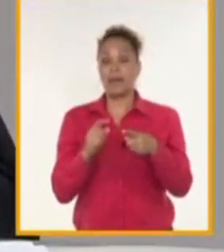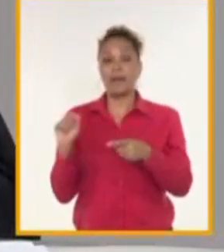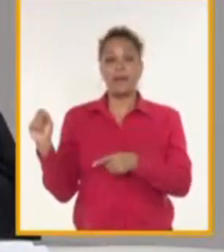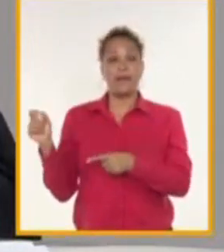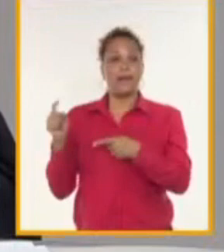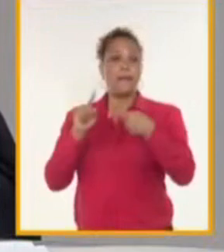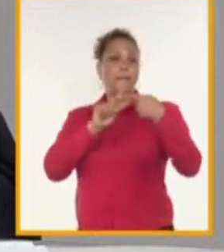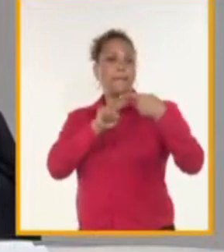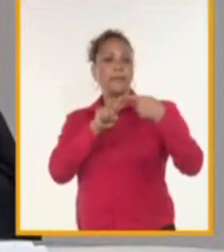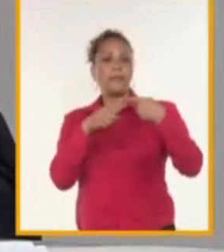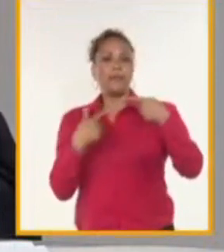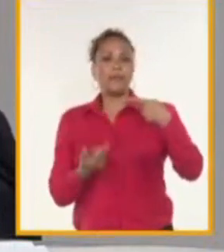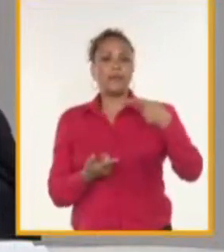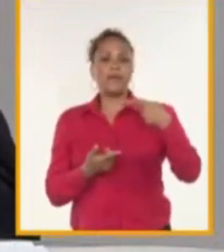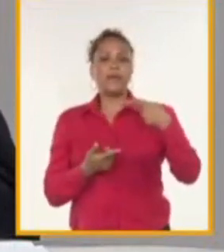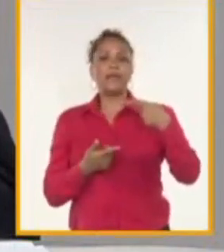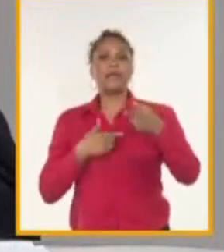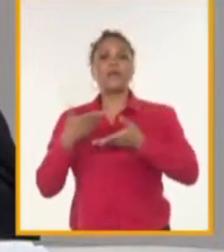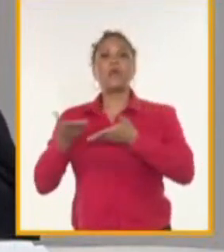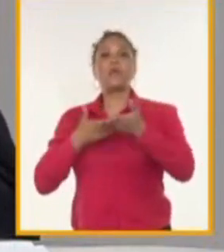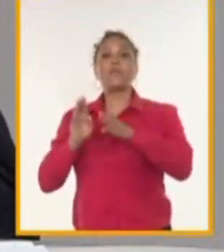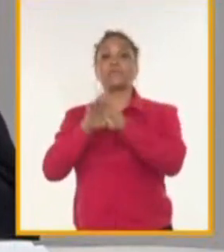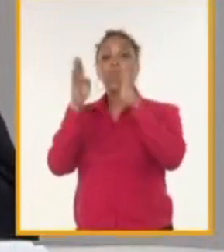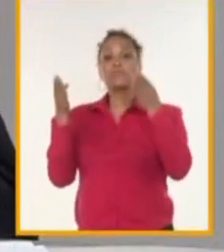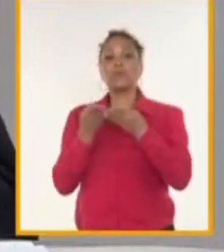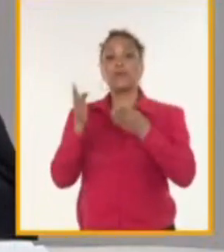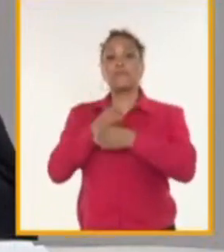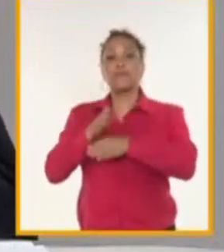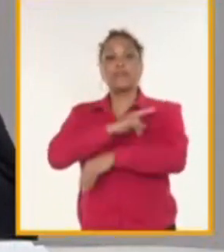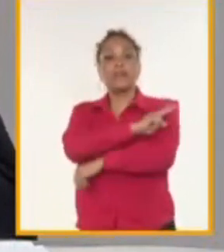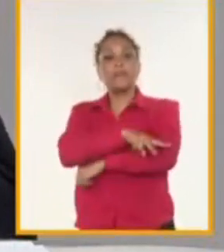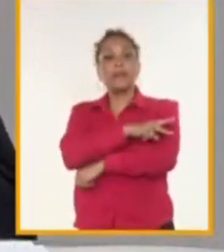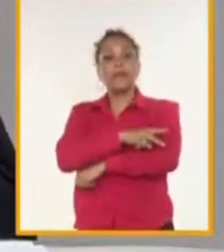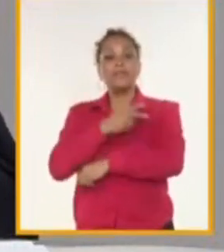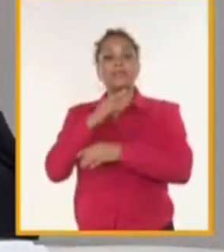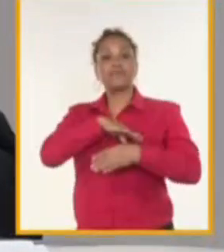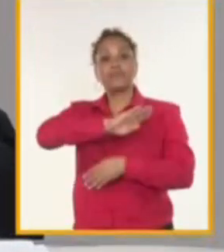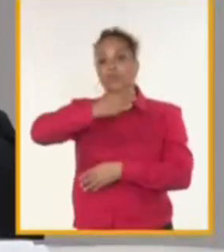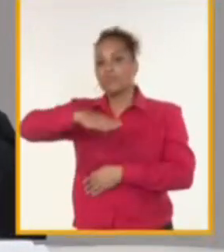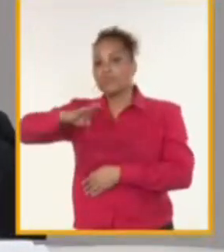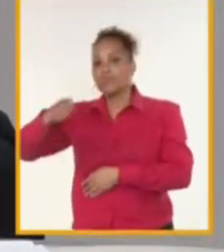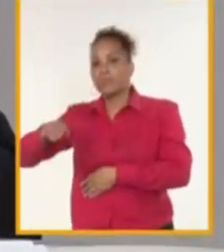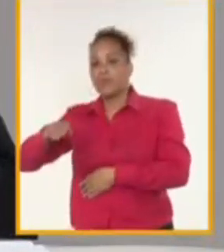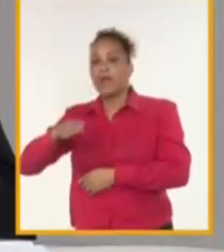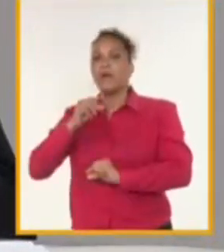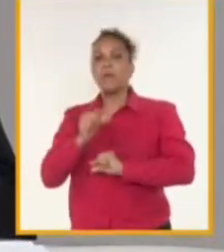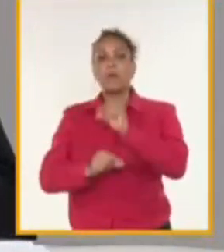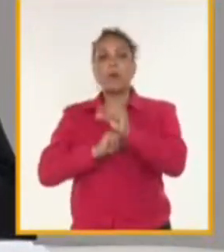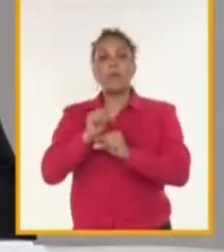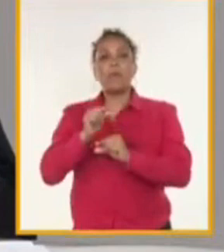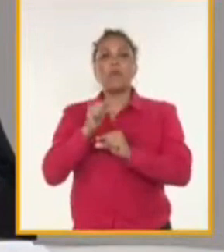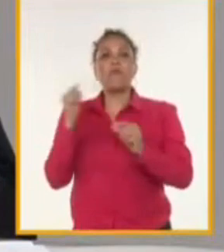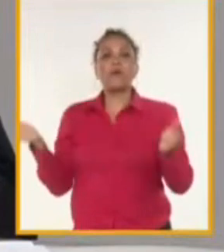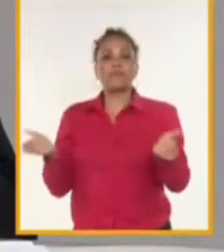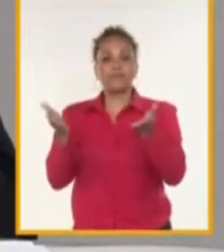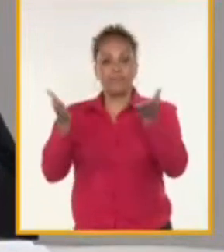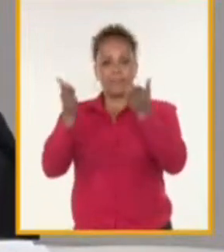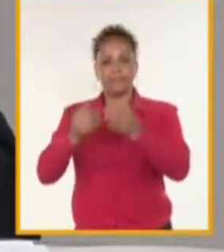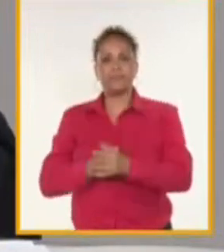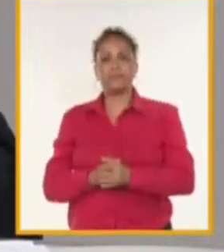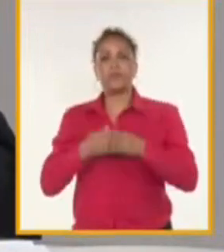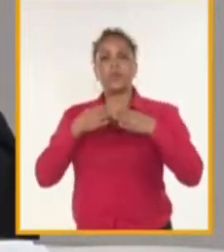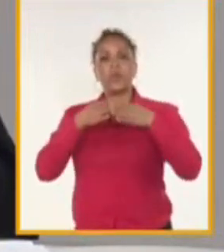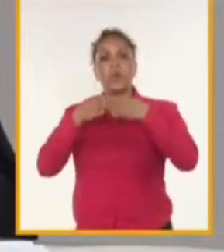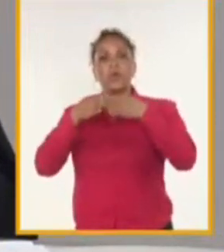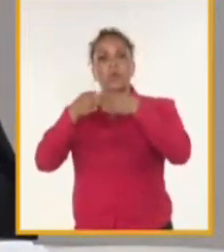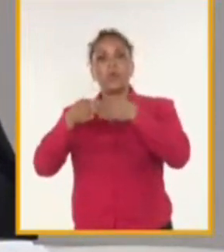el comercio mundial marítimo fue evolucionando. Los buques fueron haciéndose más grandes,